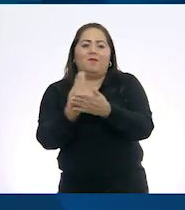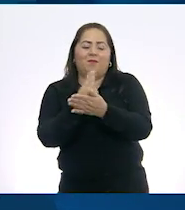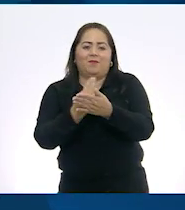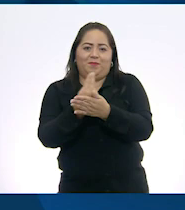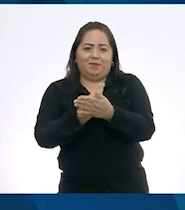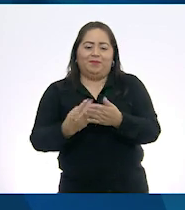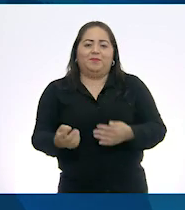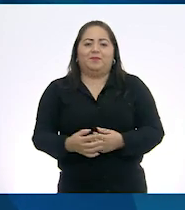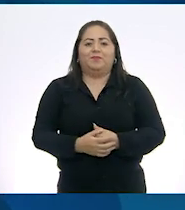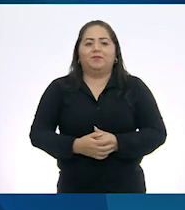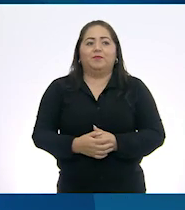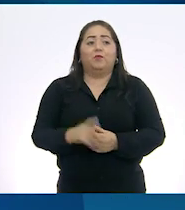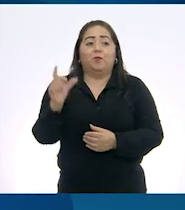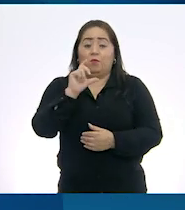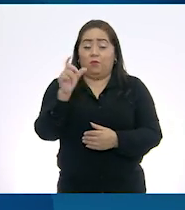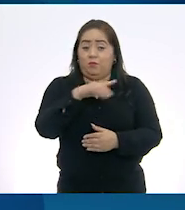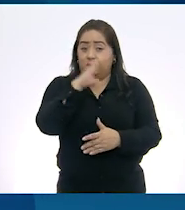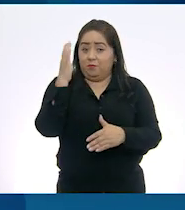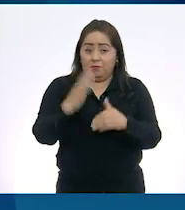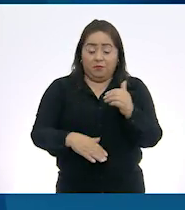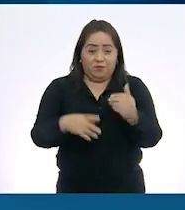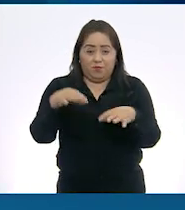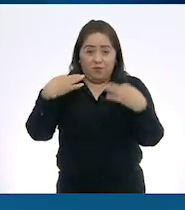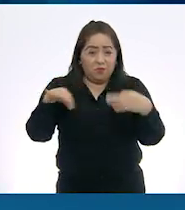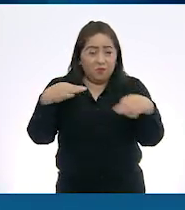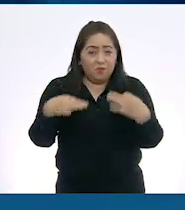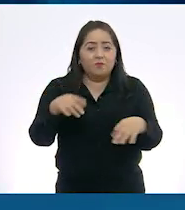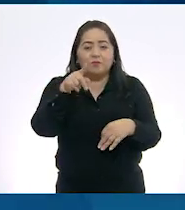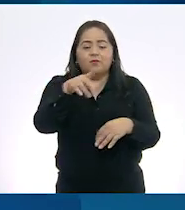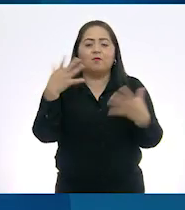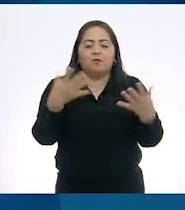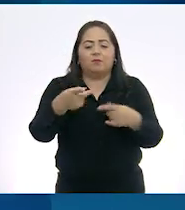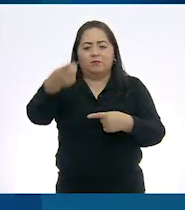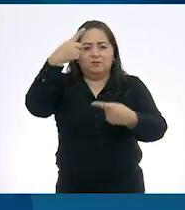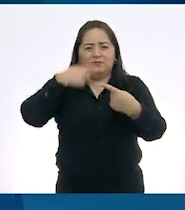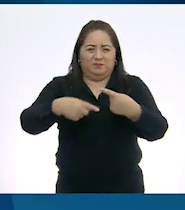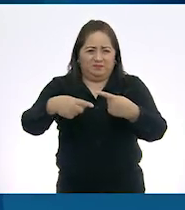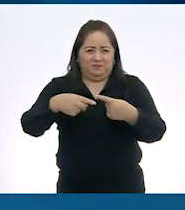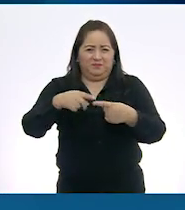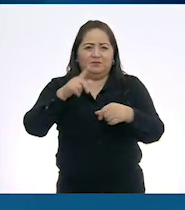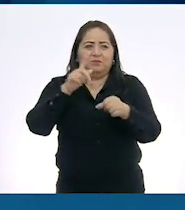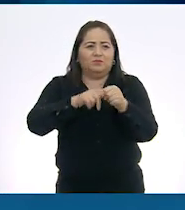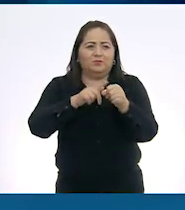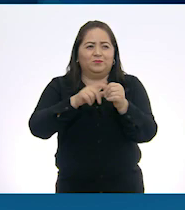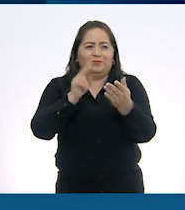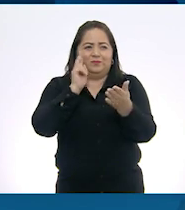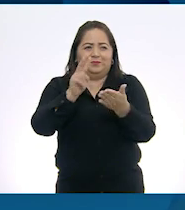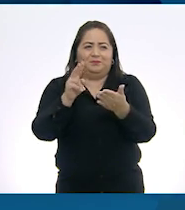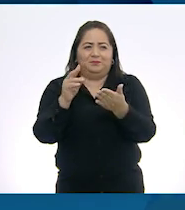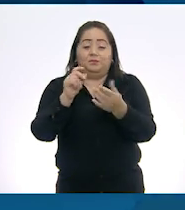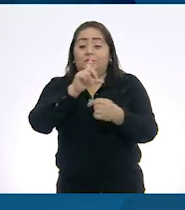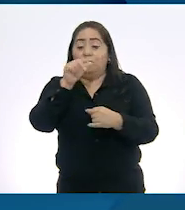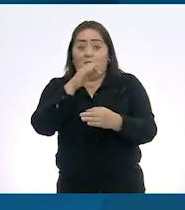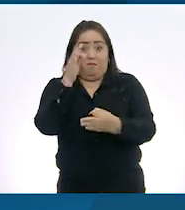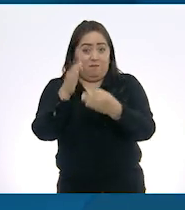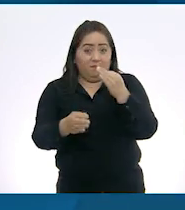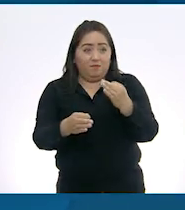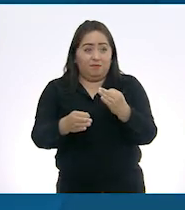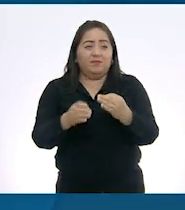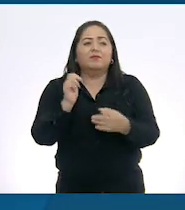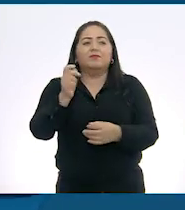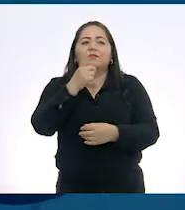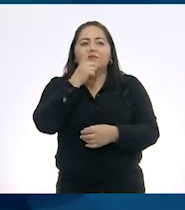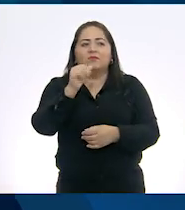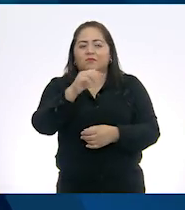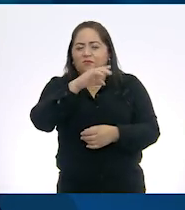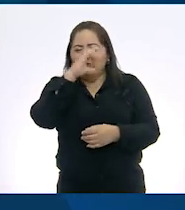historia. Cuando termines con todas tus hojas, elabora la página legal y el colofón. Finalmente, recortamos